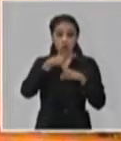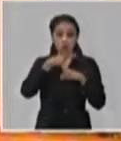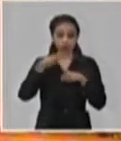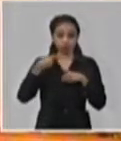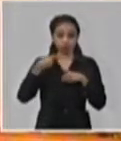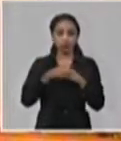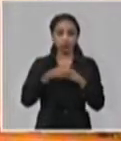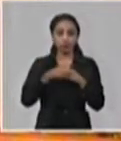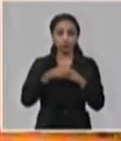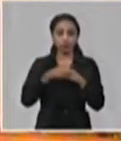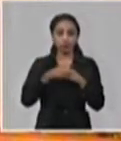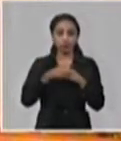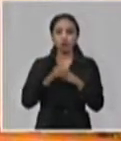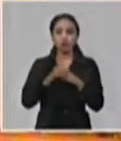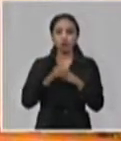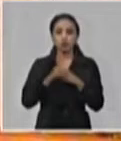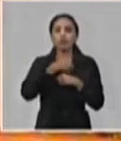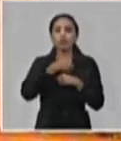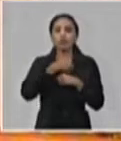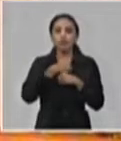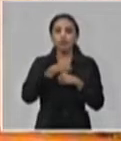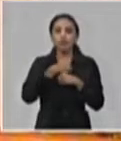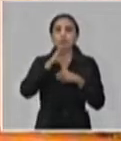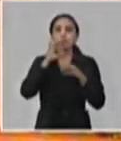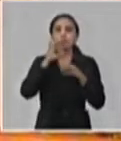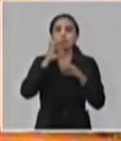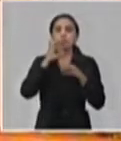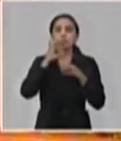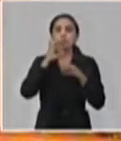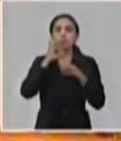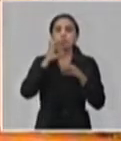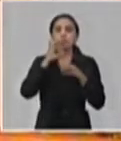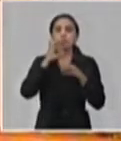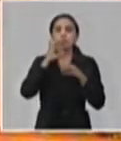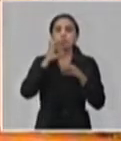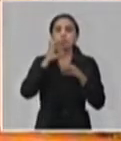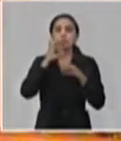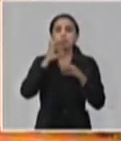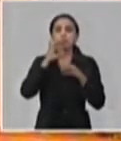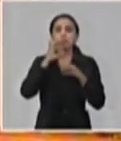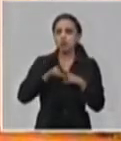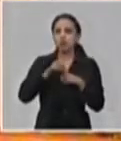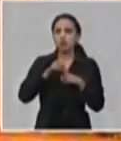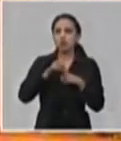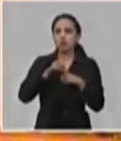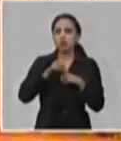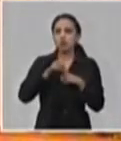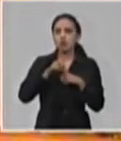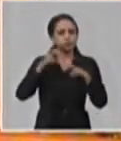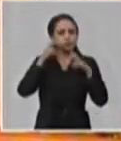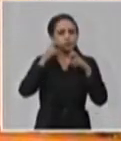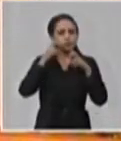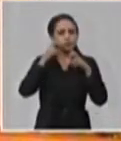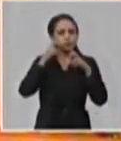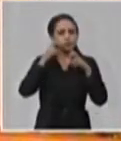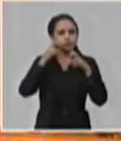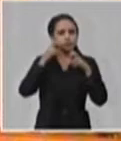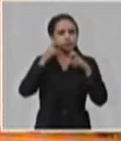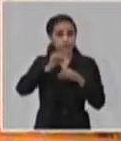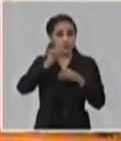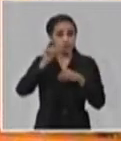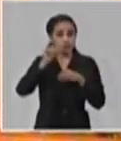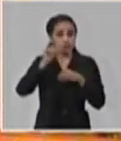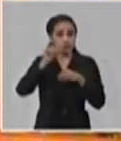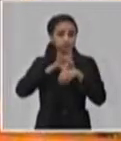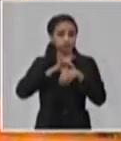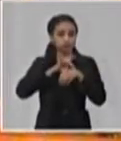nuevo coronavirus, ya nosotros tenemos también capacidad de diagnóstico, donde hemos estudiado un número de pacientes y está